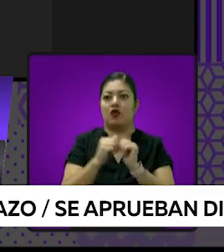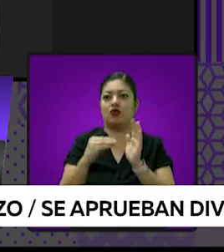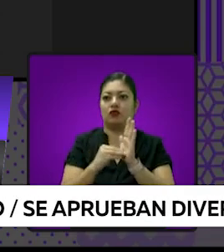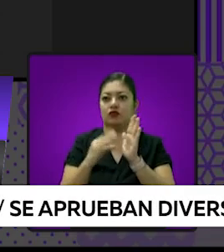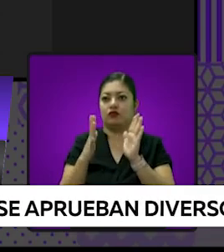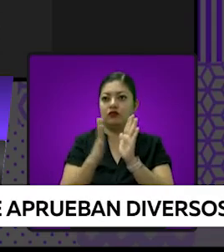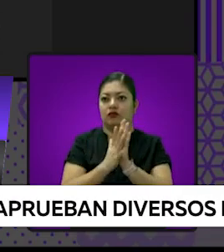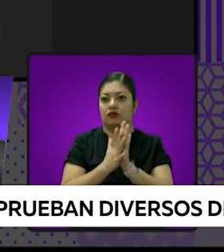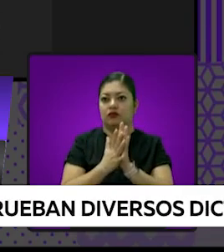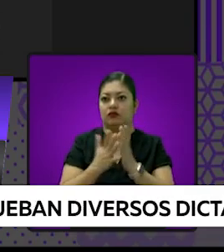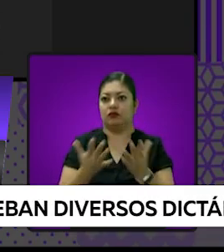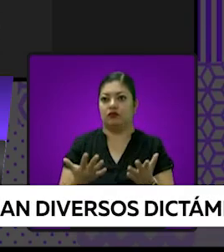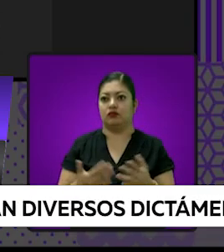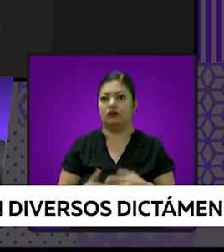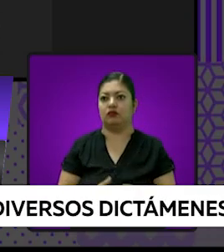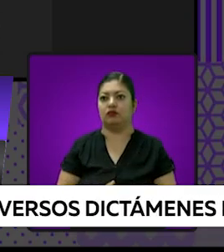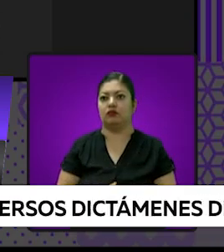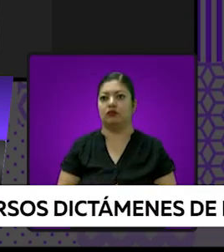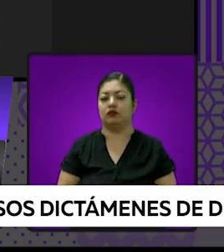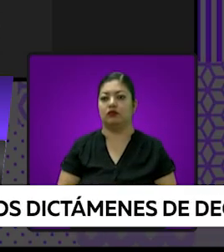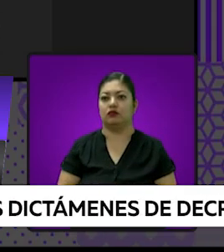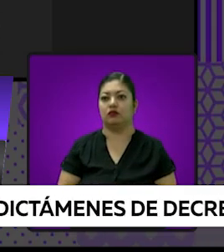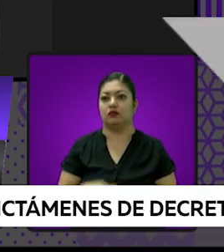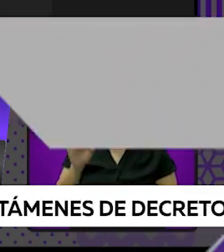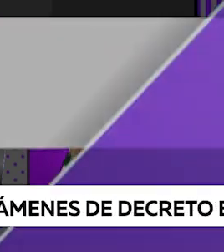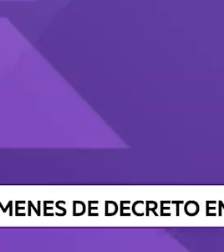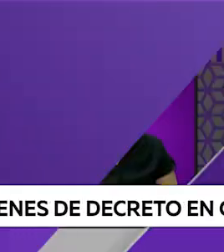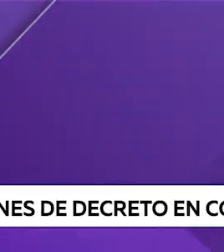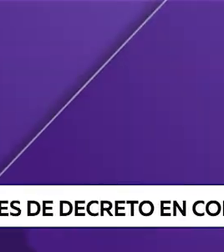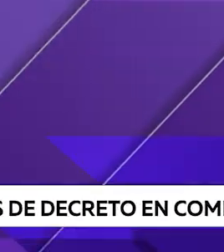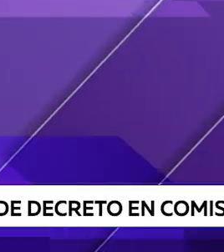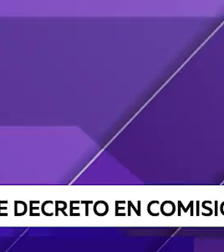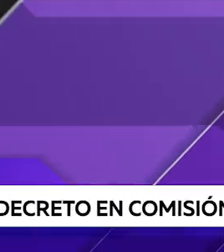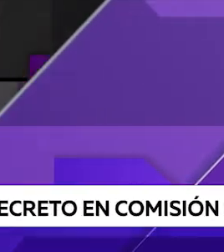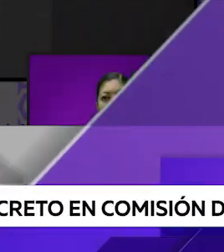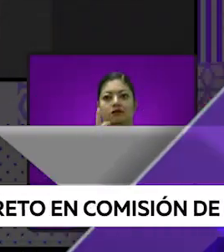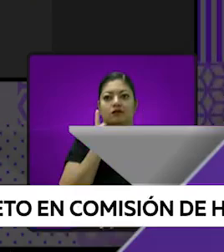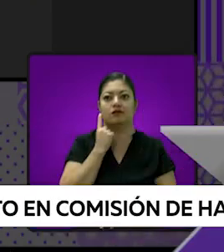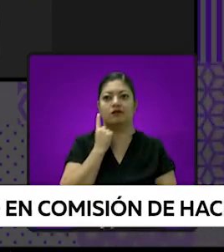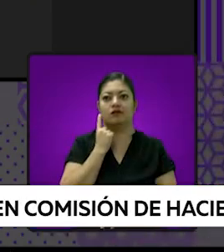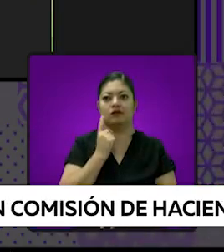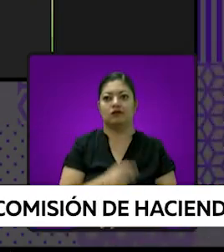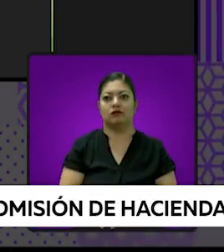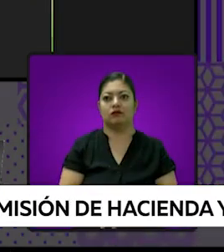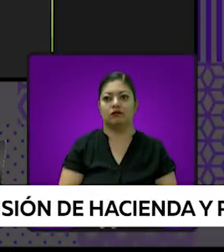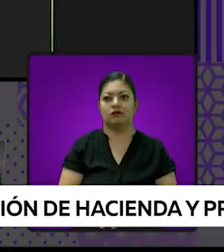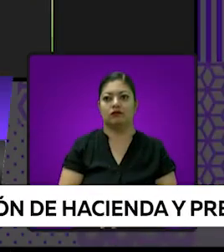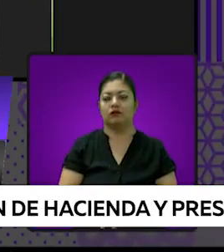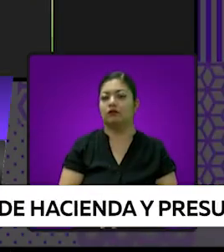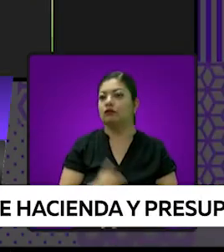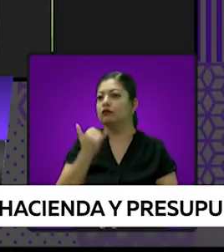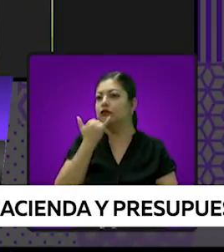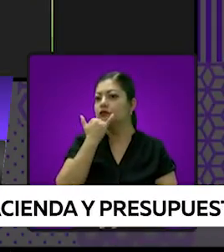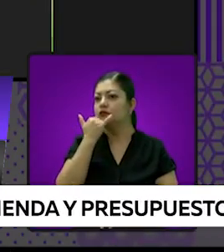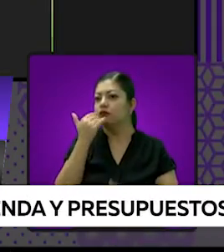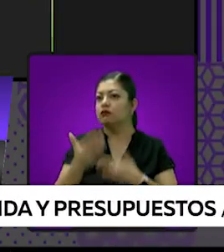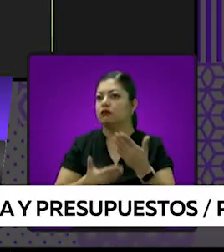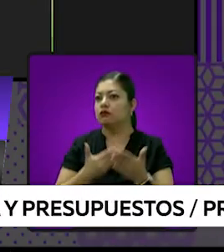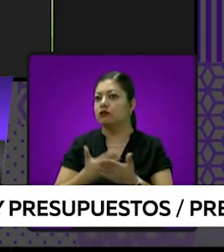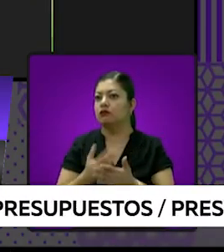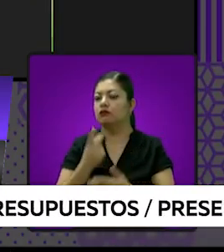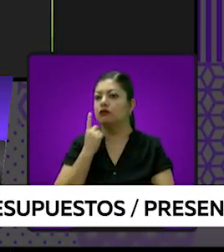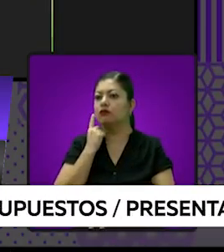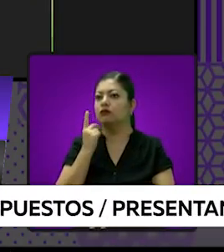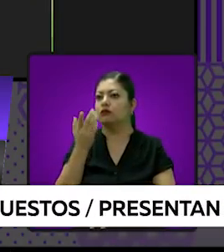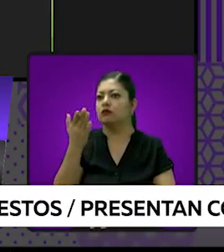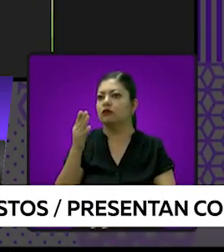convenio, si usted así tuviera bien. Finalmente, se aprobó el dictamen de decreto que autoriza la condonación